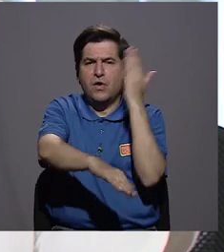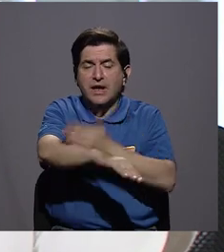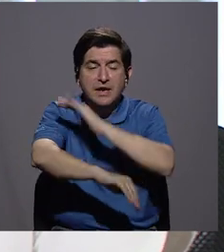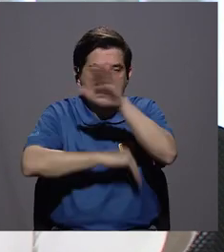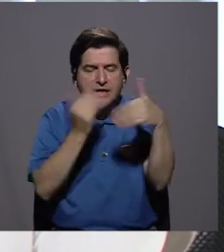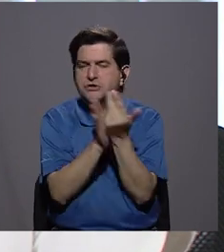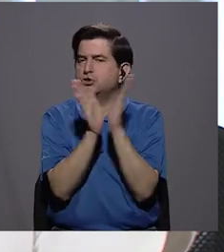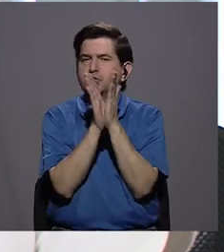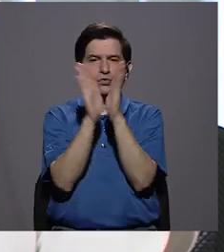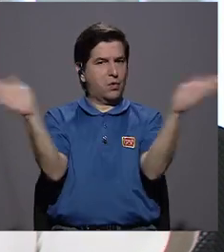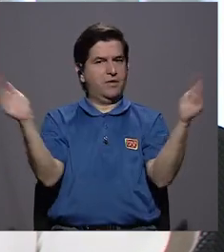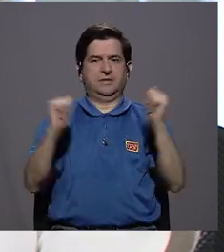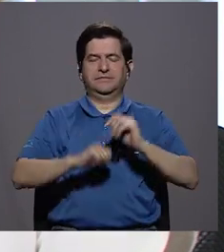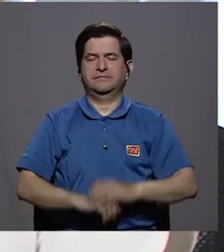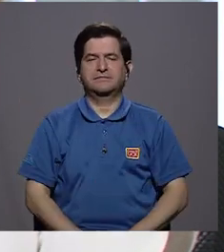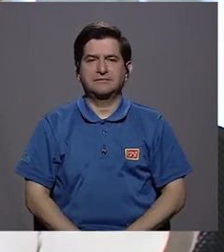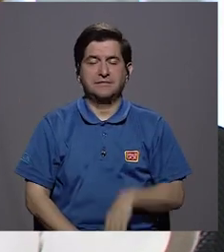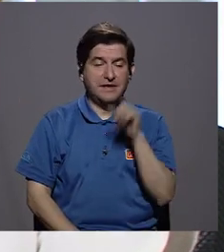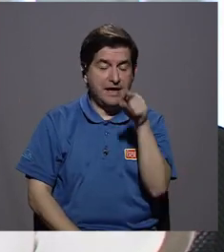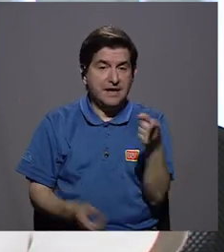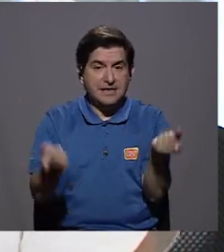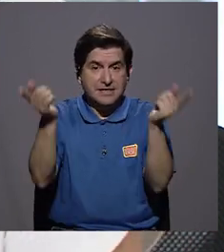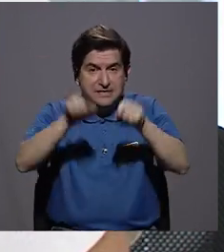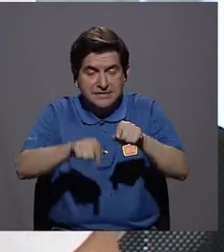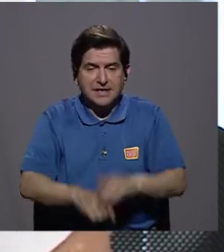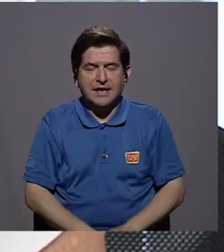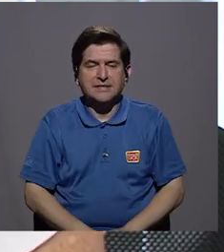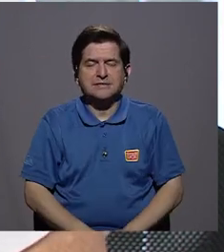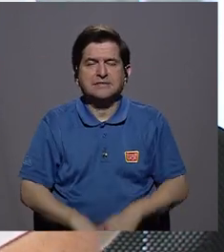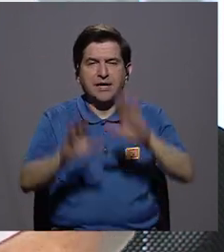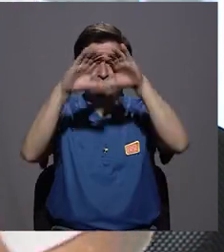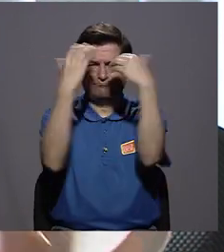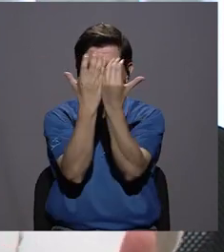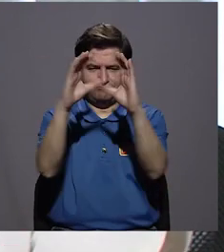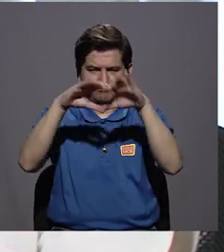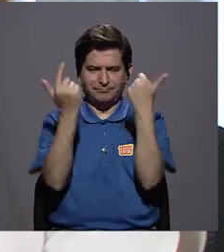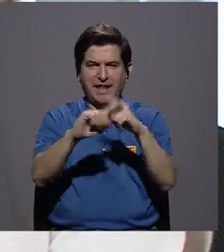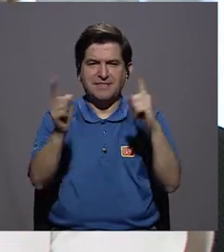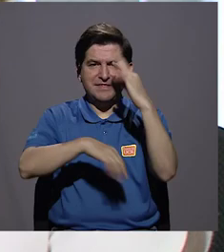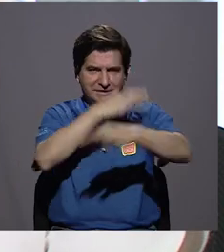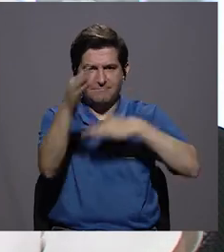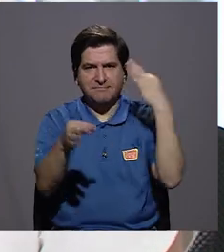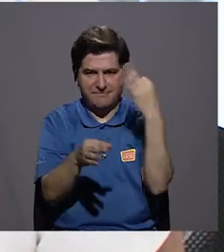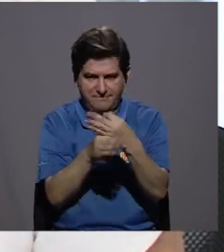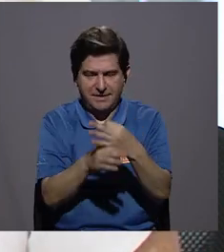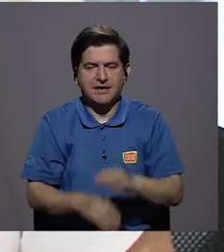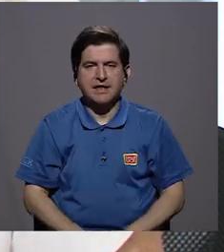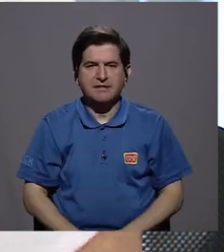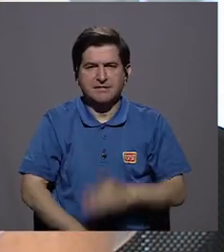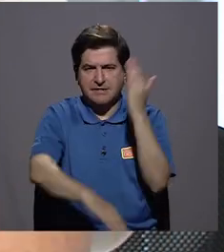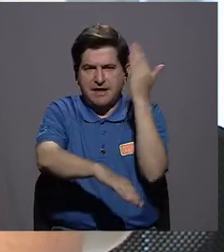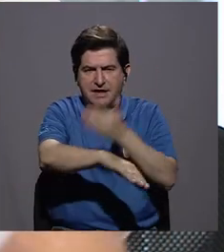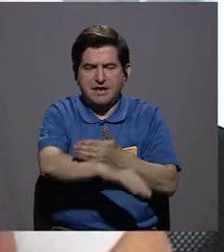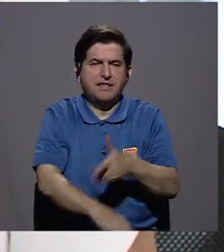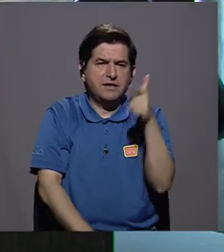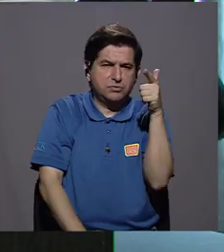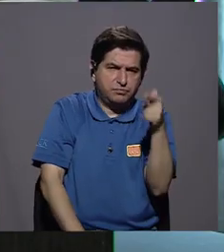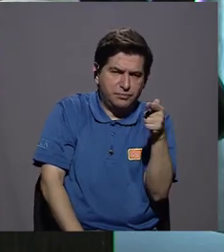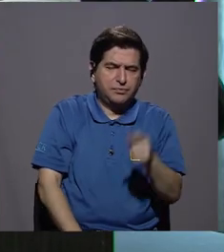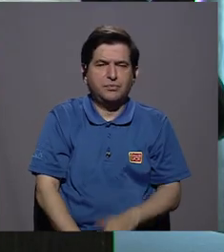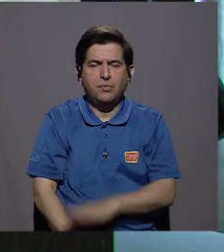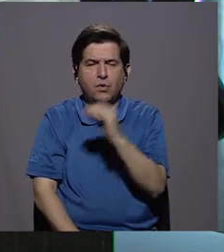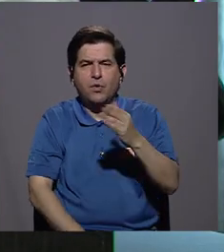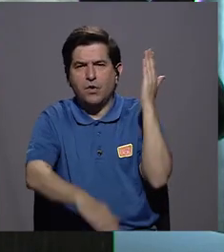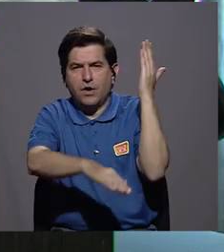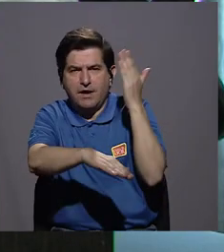en todas en general, ¿verdad? Y que de ahí se van a subdividir en otro tanto de heridas. Por ejemplo, heridas por armas de fuego,